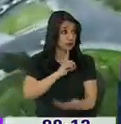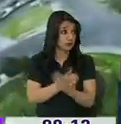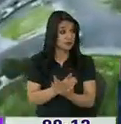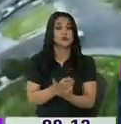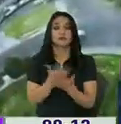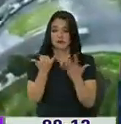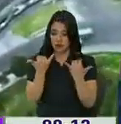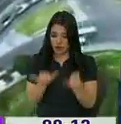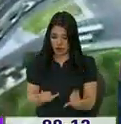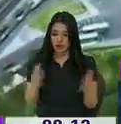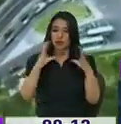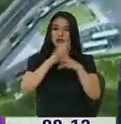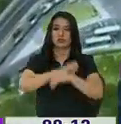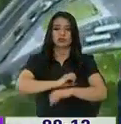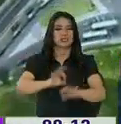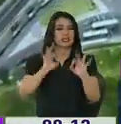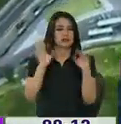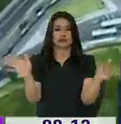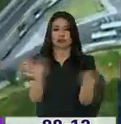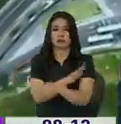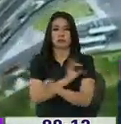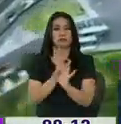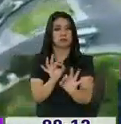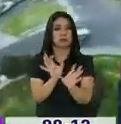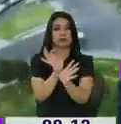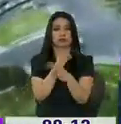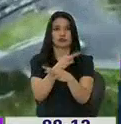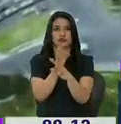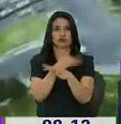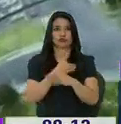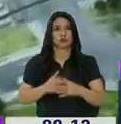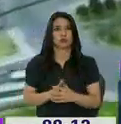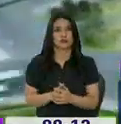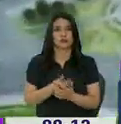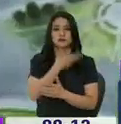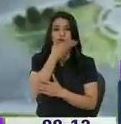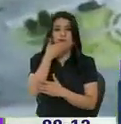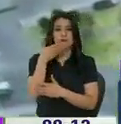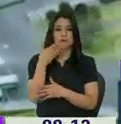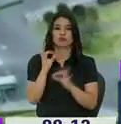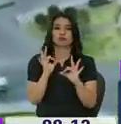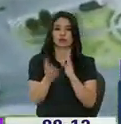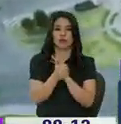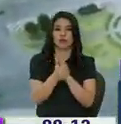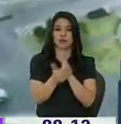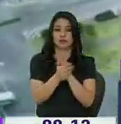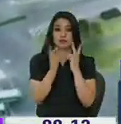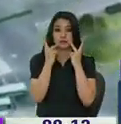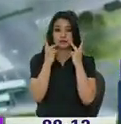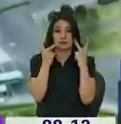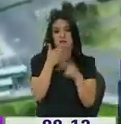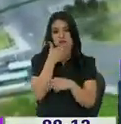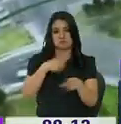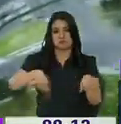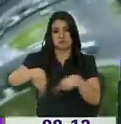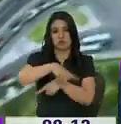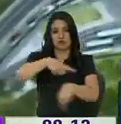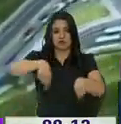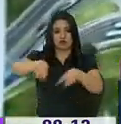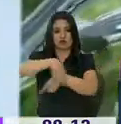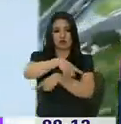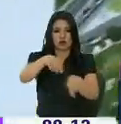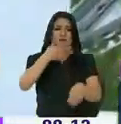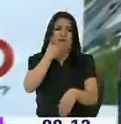A partir de hoy en la noche estará habilitado el Trébol, sí, y vamos a mejorar la capacidad, ya se ve una, una mejor fluidez del tráfico,